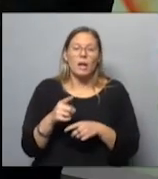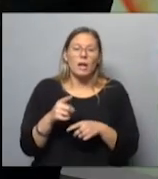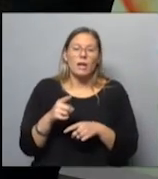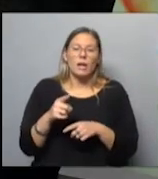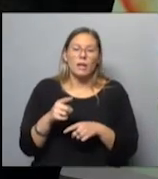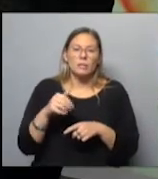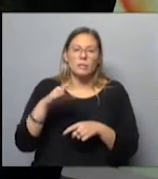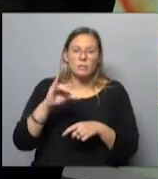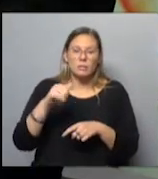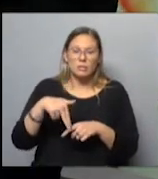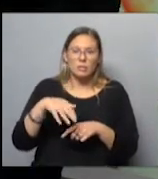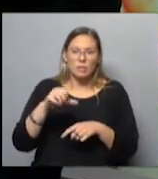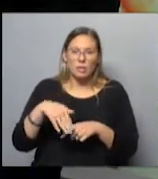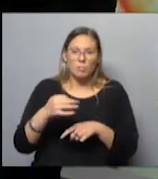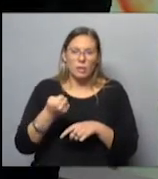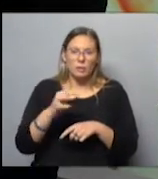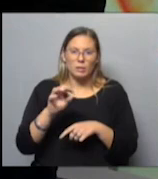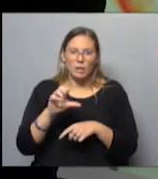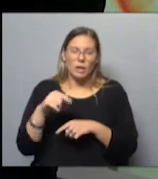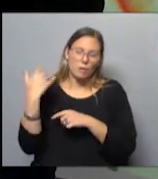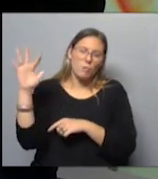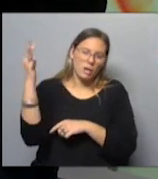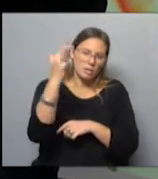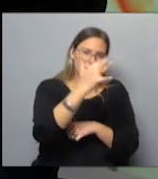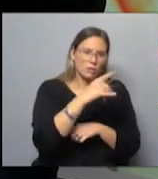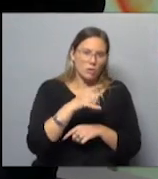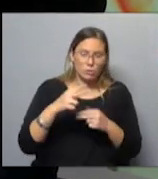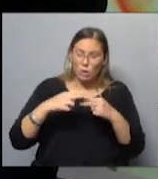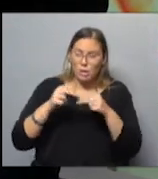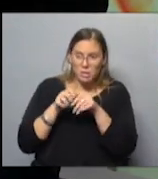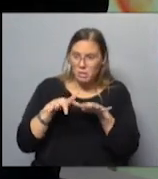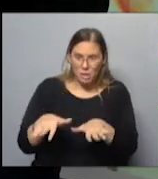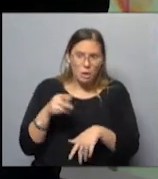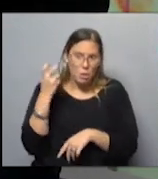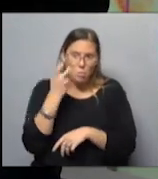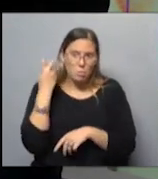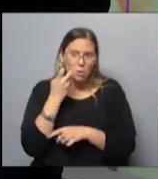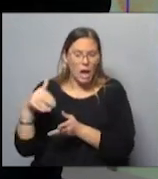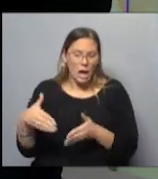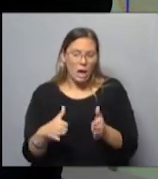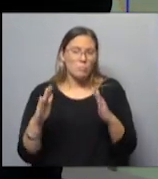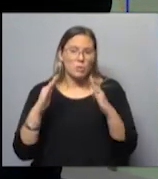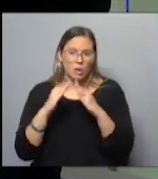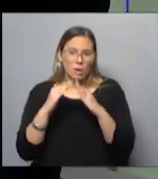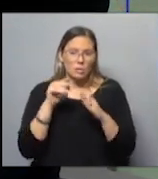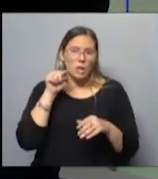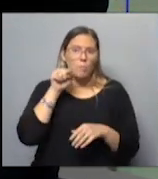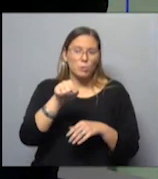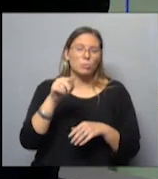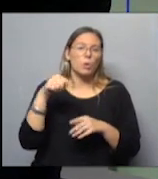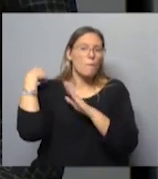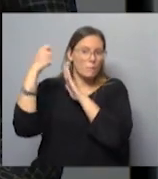sala B, y va a estar por varios lados del interior. Es verdad, hay que seguir. Esto que hay redes, ¿no? Sí. Camino a casa. Camino a casa, punto película.